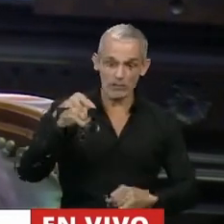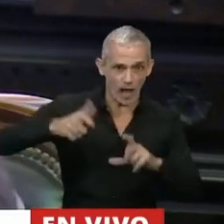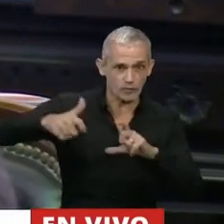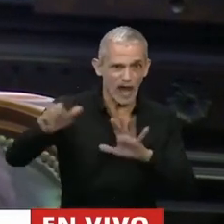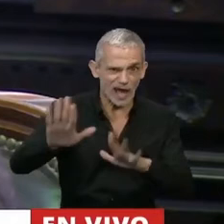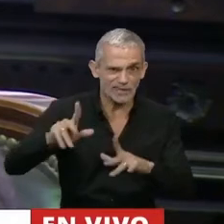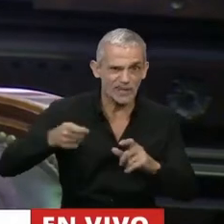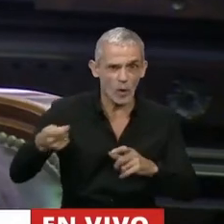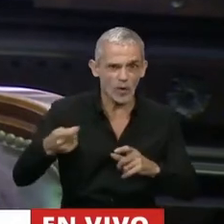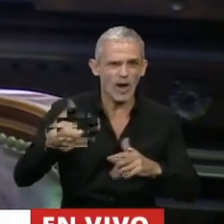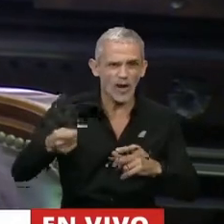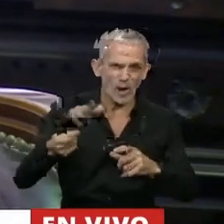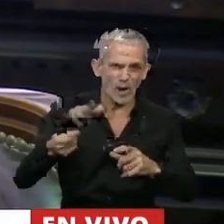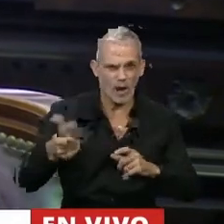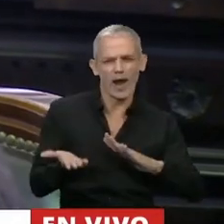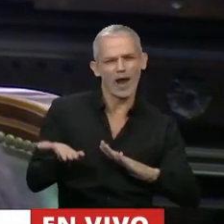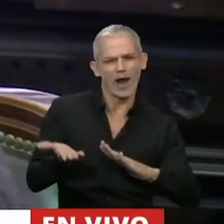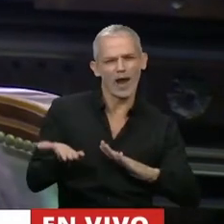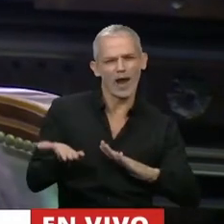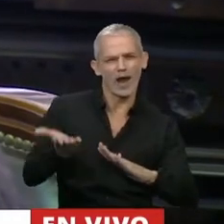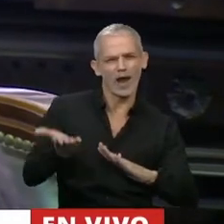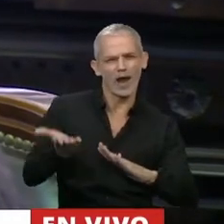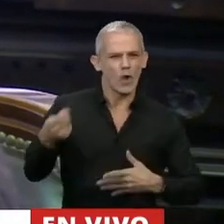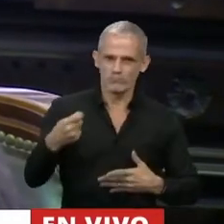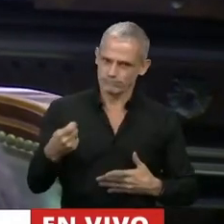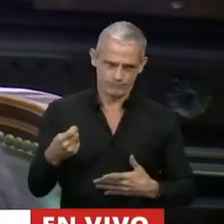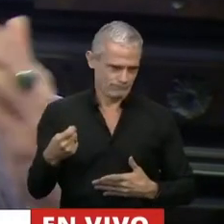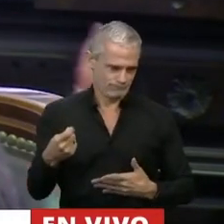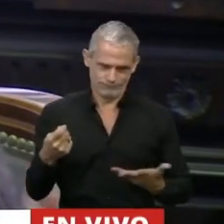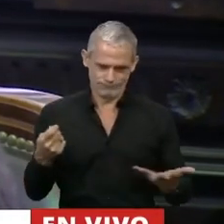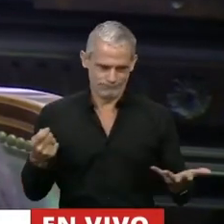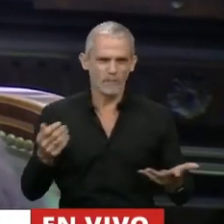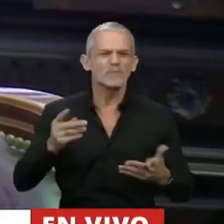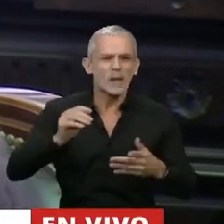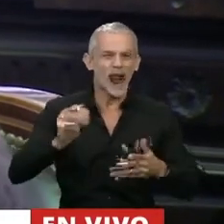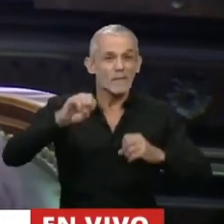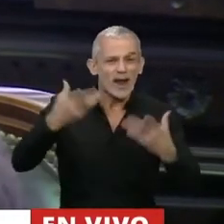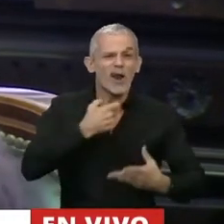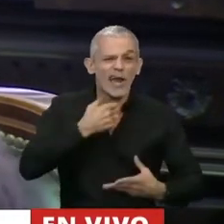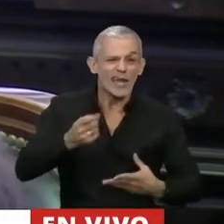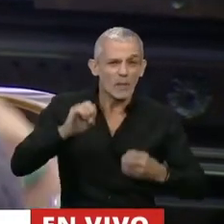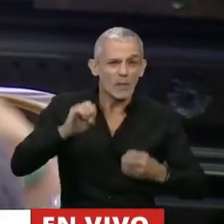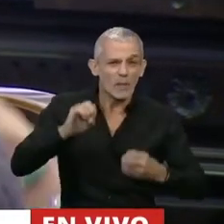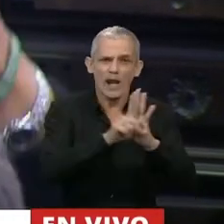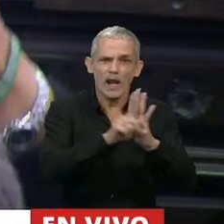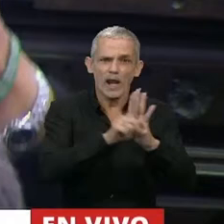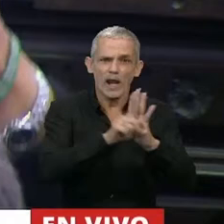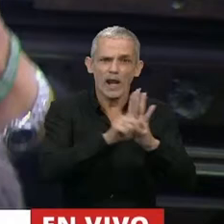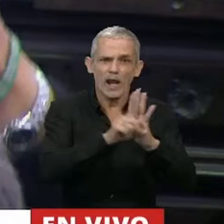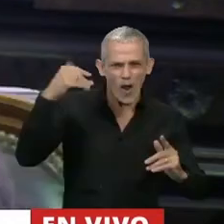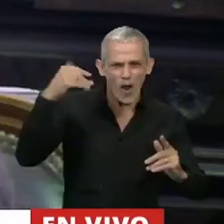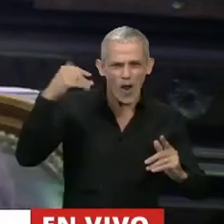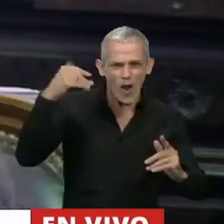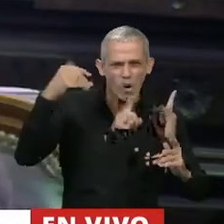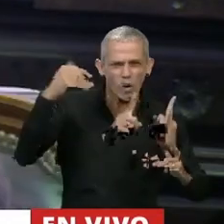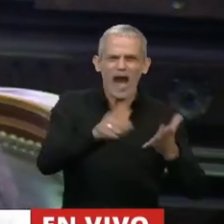que se iba a mejorar la situación porque para mejorar la situación bastaba mantener la ley vigente y